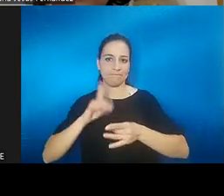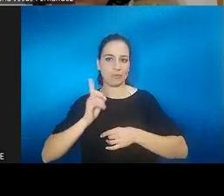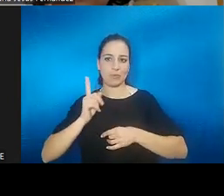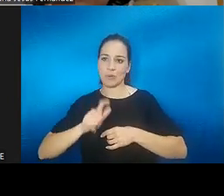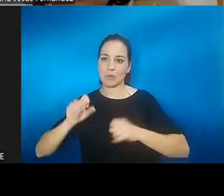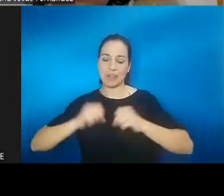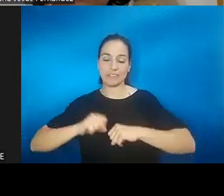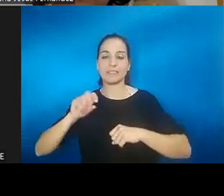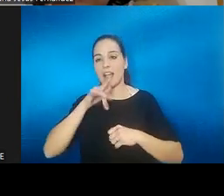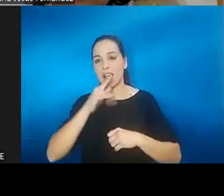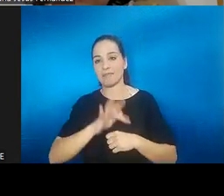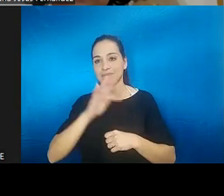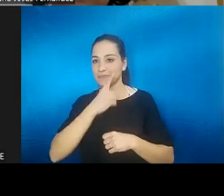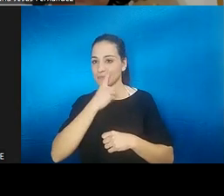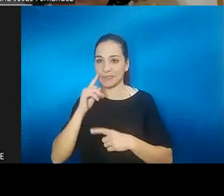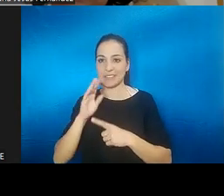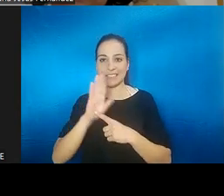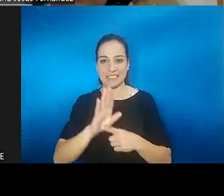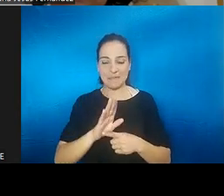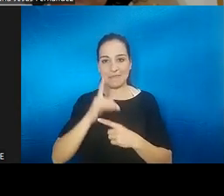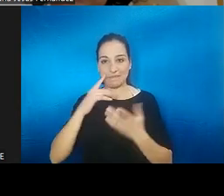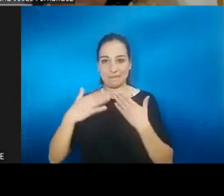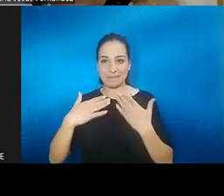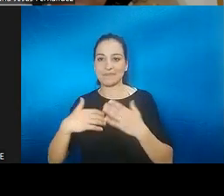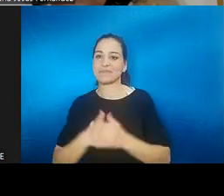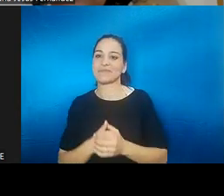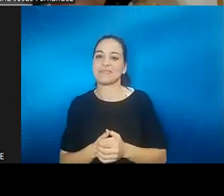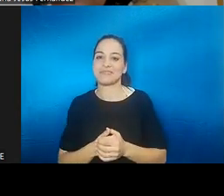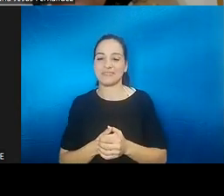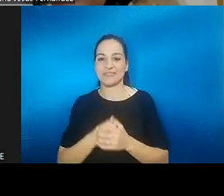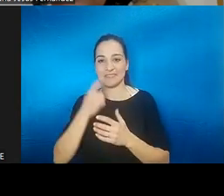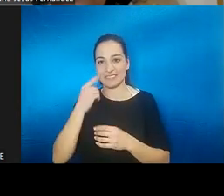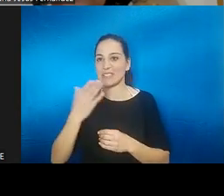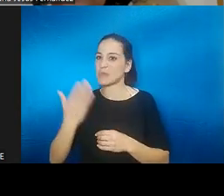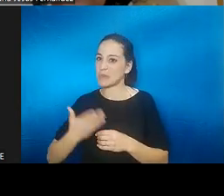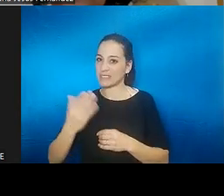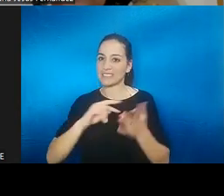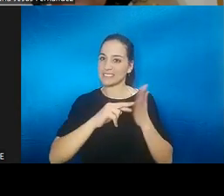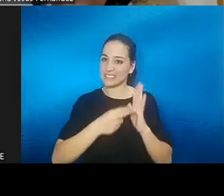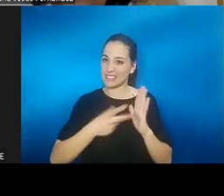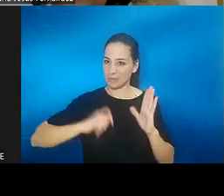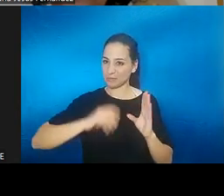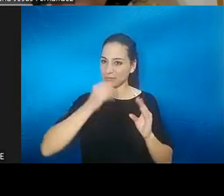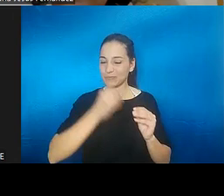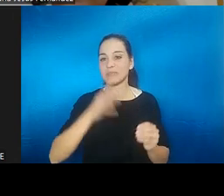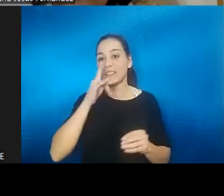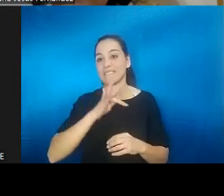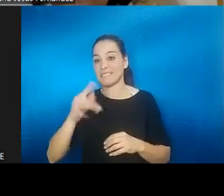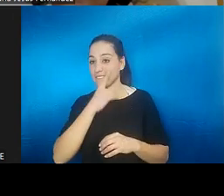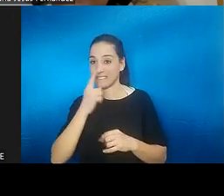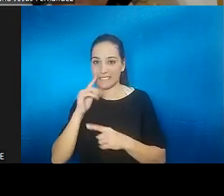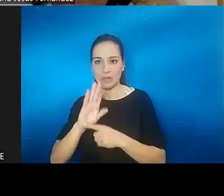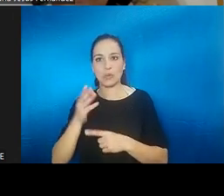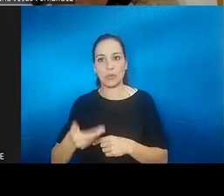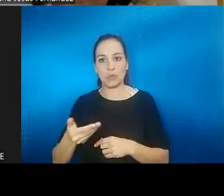testimonios que creo que sin menosvalorar a los técnicos creo que es lo más importante de esta jornada y si queréis